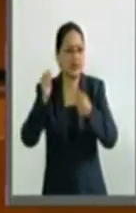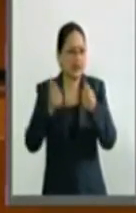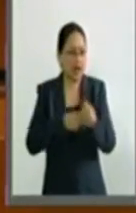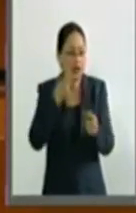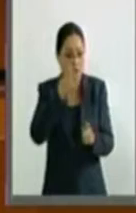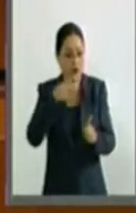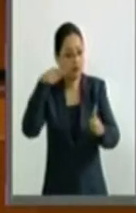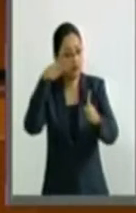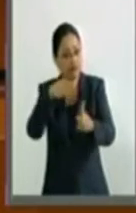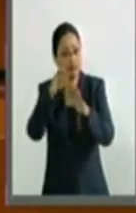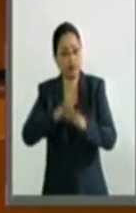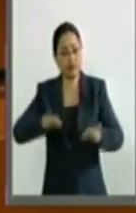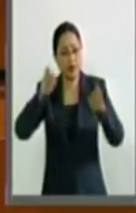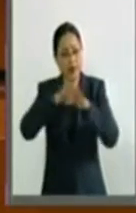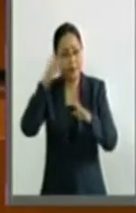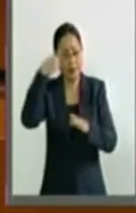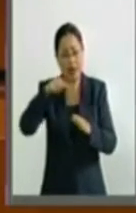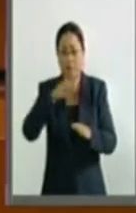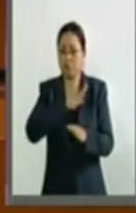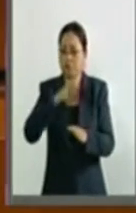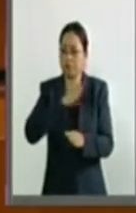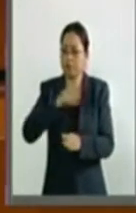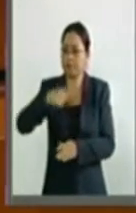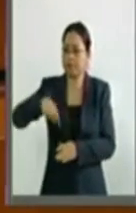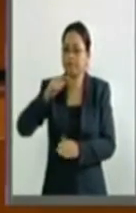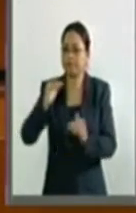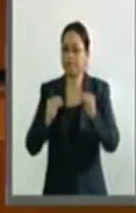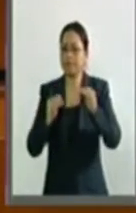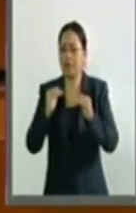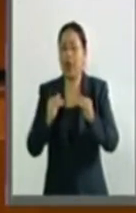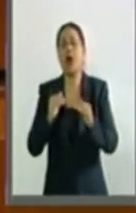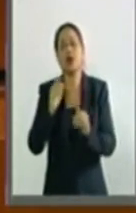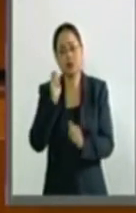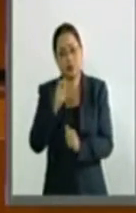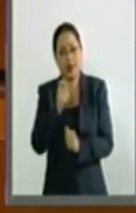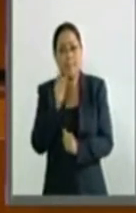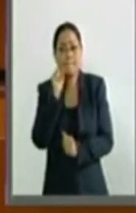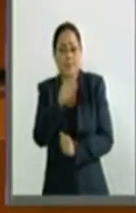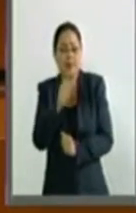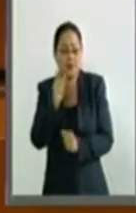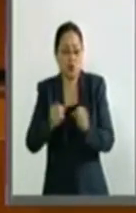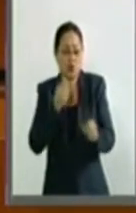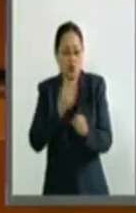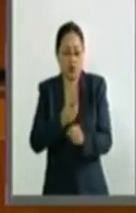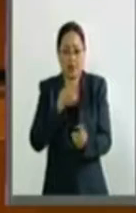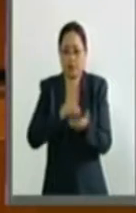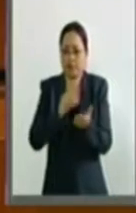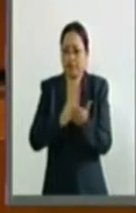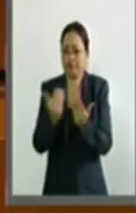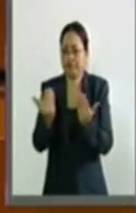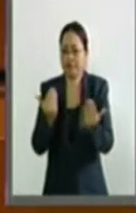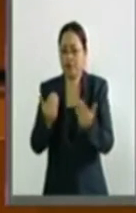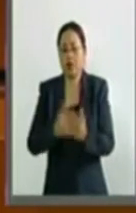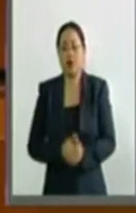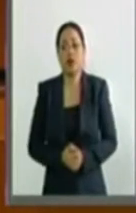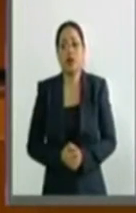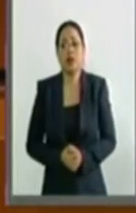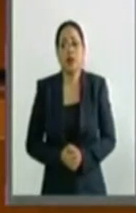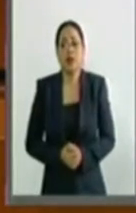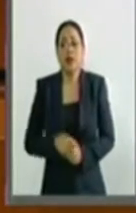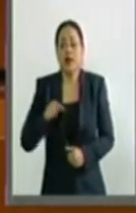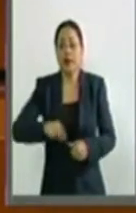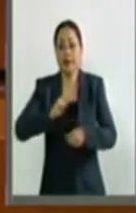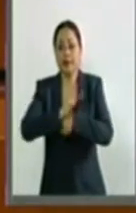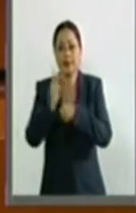formidable para cerrar la diferencia de las oportunidades que aún enfrentan. Nuestro país es